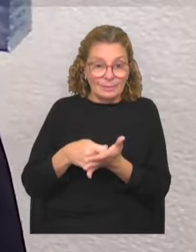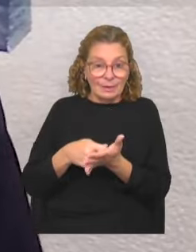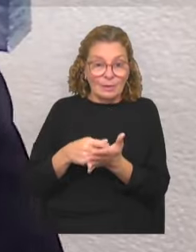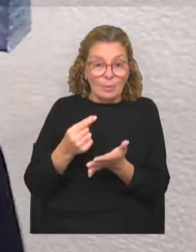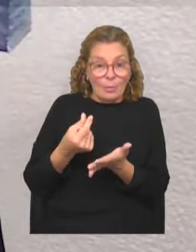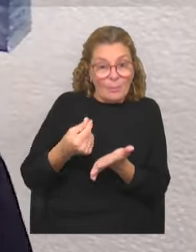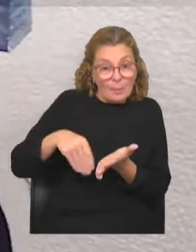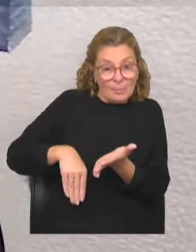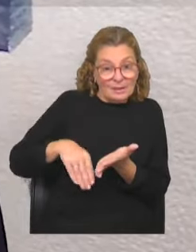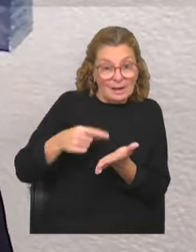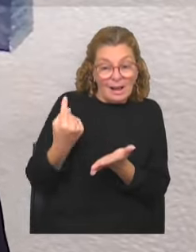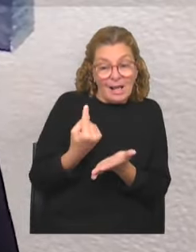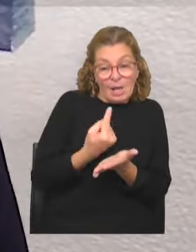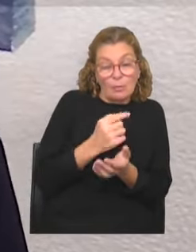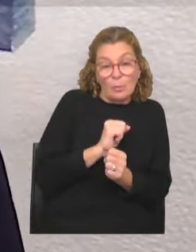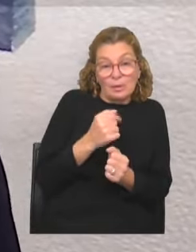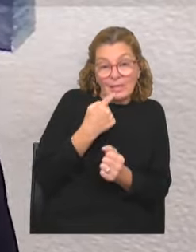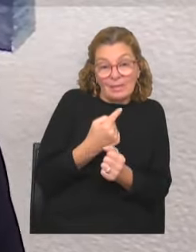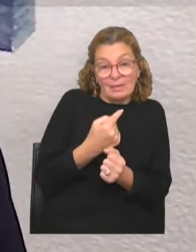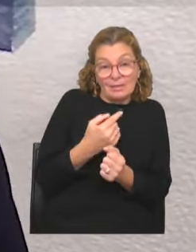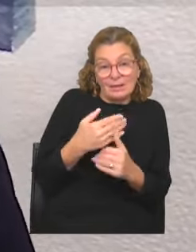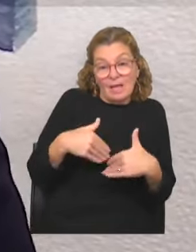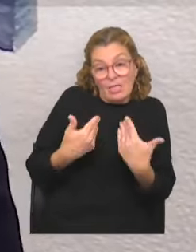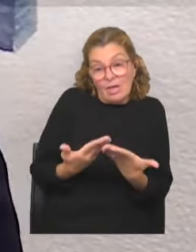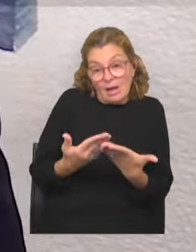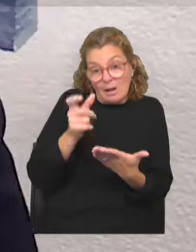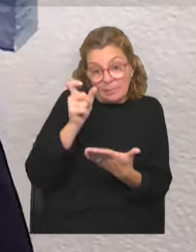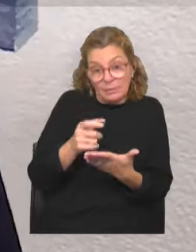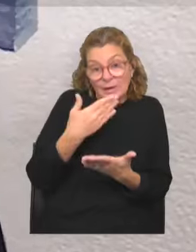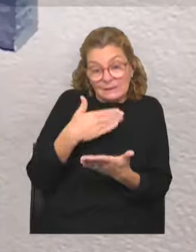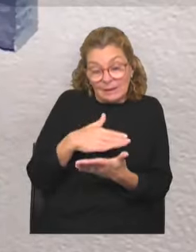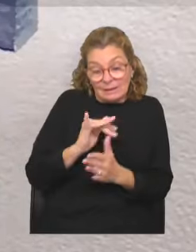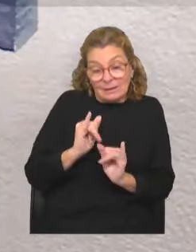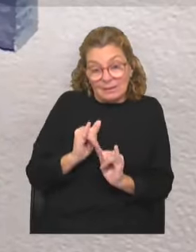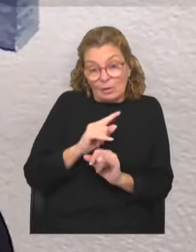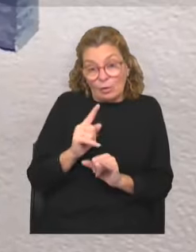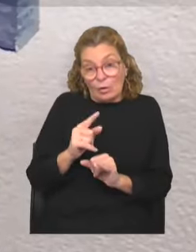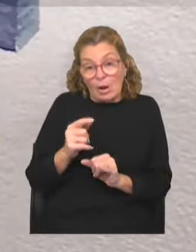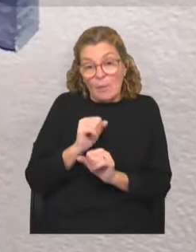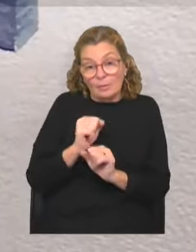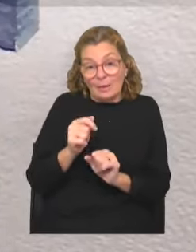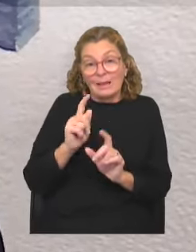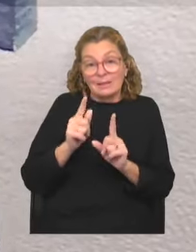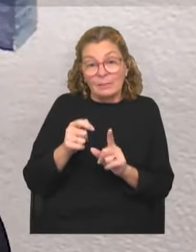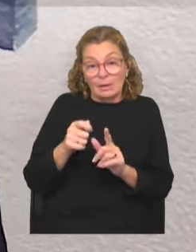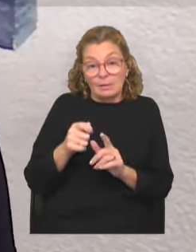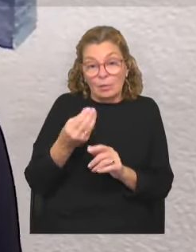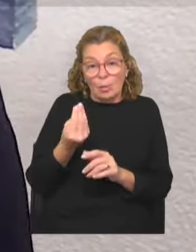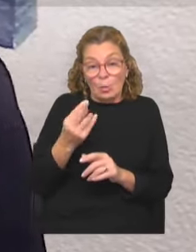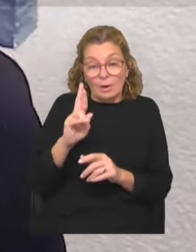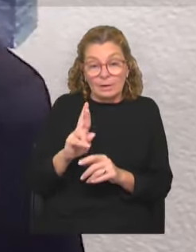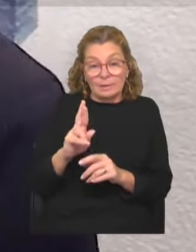propina. Es la propina que cada uno le quiere dar, si así lo entiende, y bueno, que ahora tiene la posibilidad de hacerlo también a través de QR.